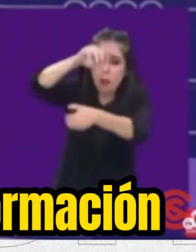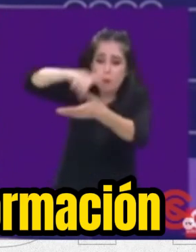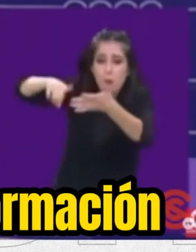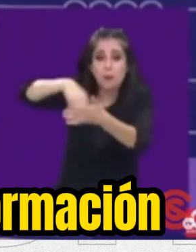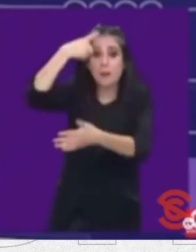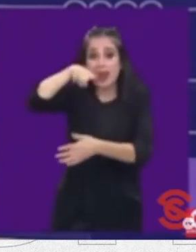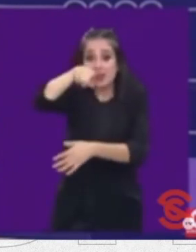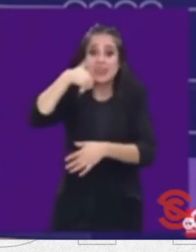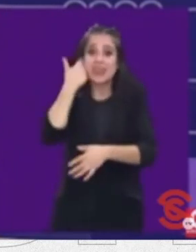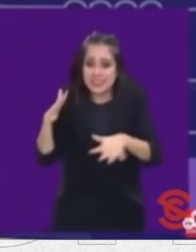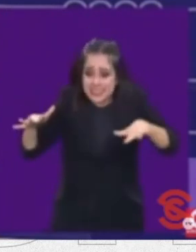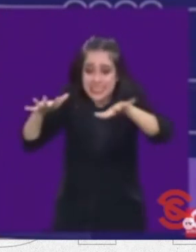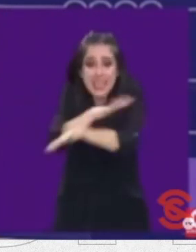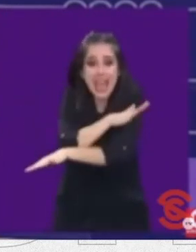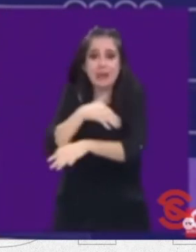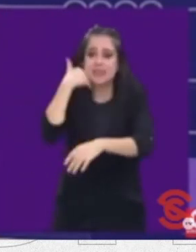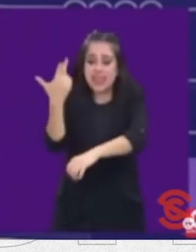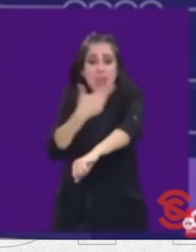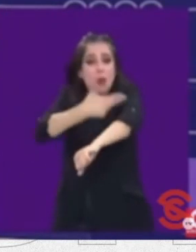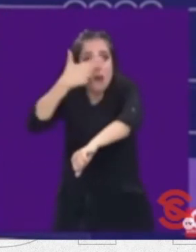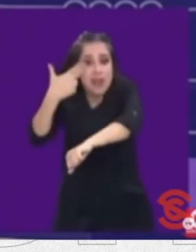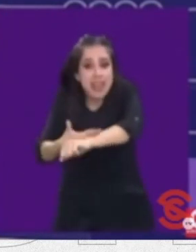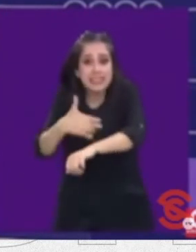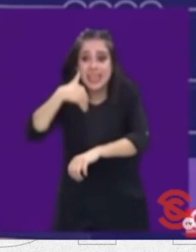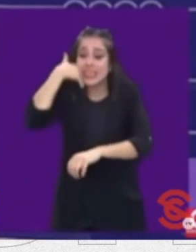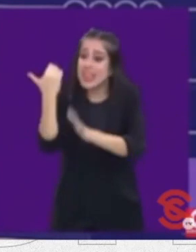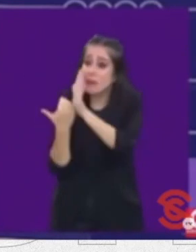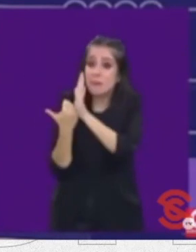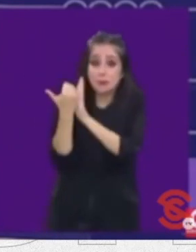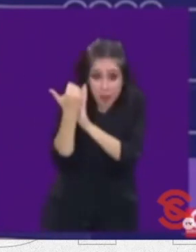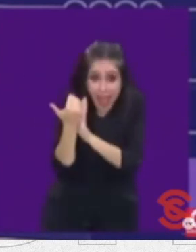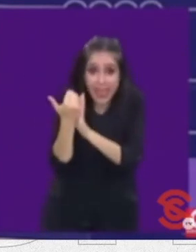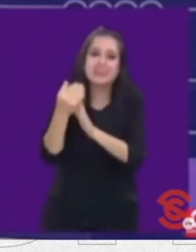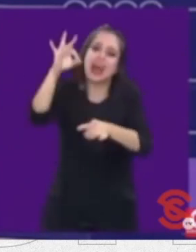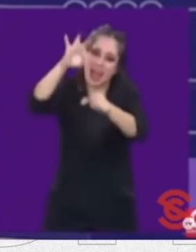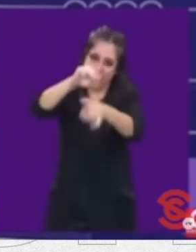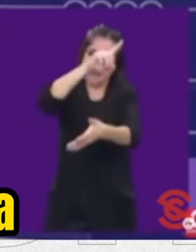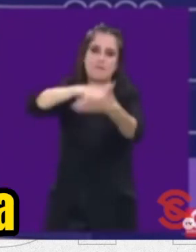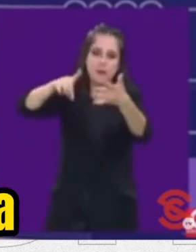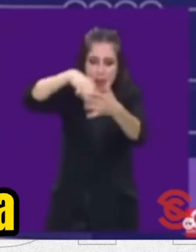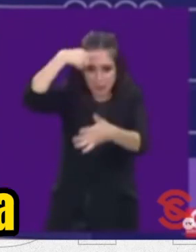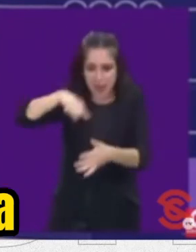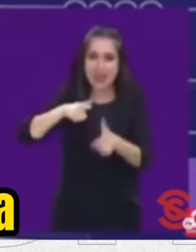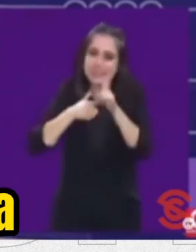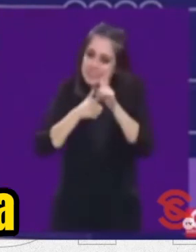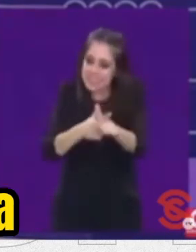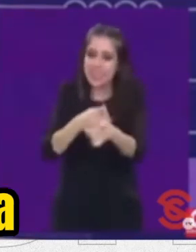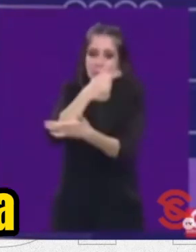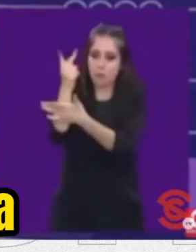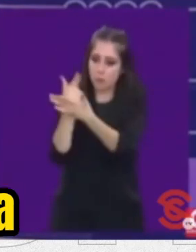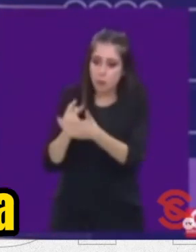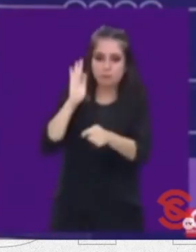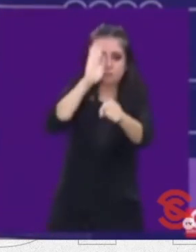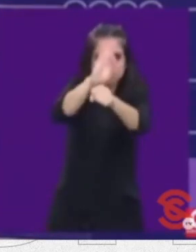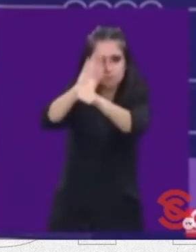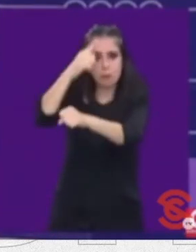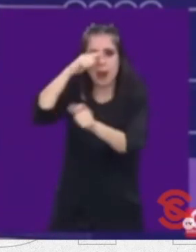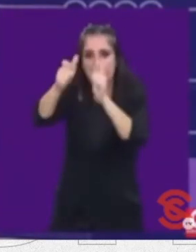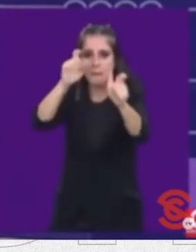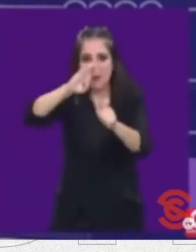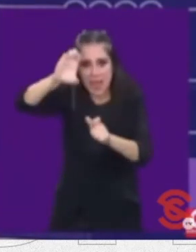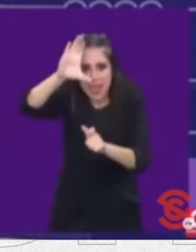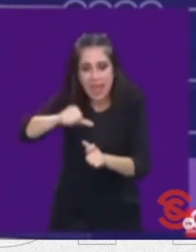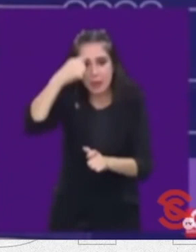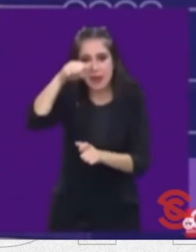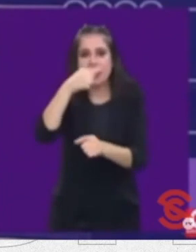la transformación, por la prosperidad. Vota por los programas sociales que apoyarán a la primera infancia, a los